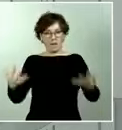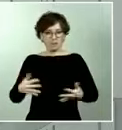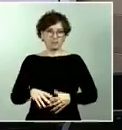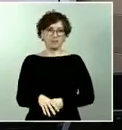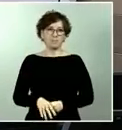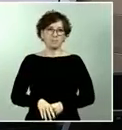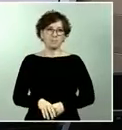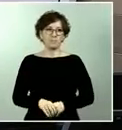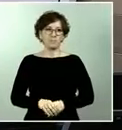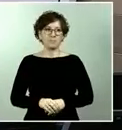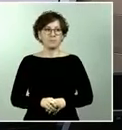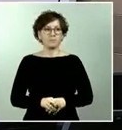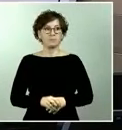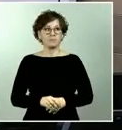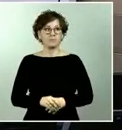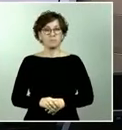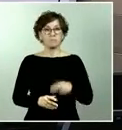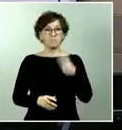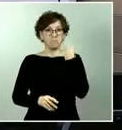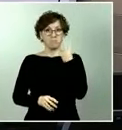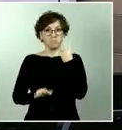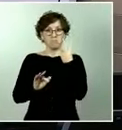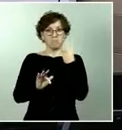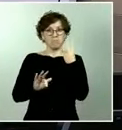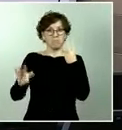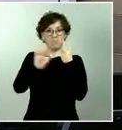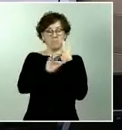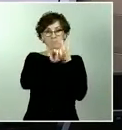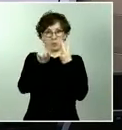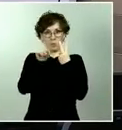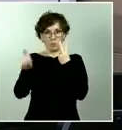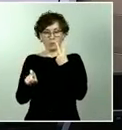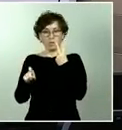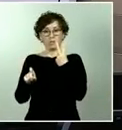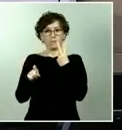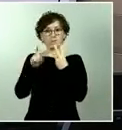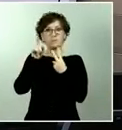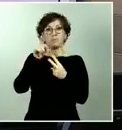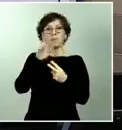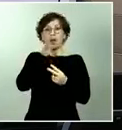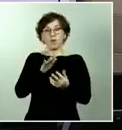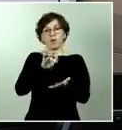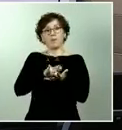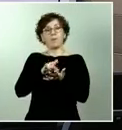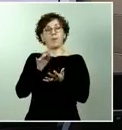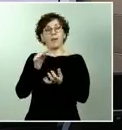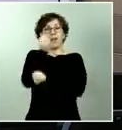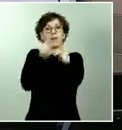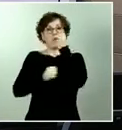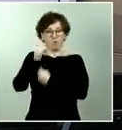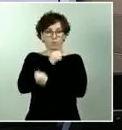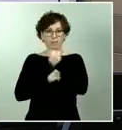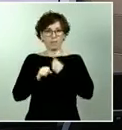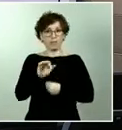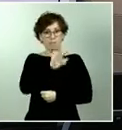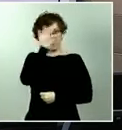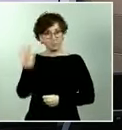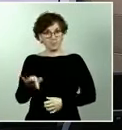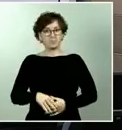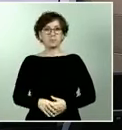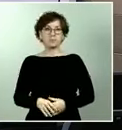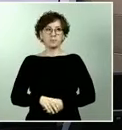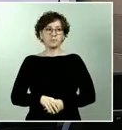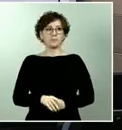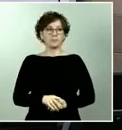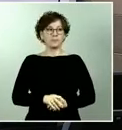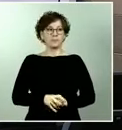nos quedan dos turnos de preguntas el penúltimo es el del economista así que vamos con él el economista adelante Sí, hola